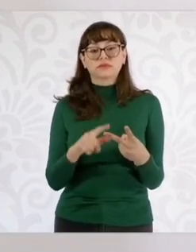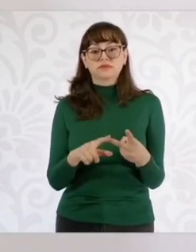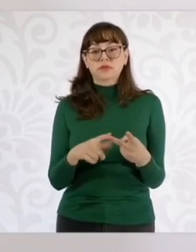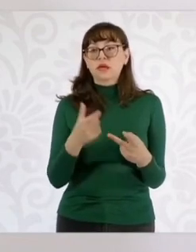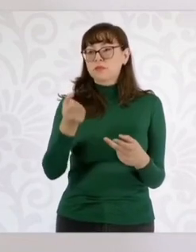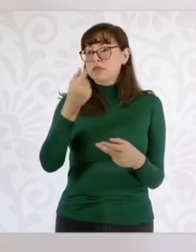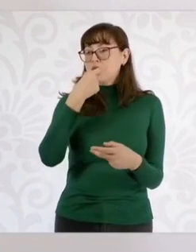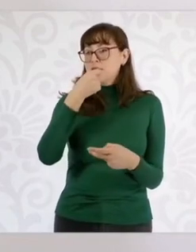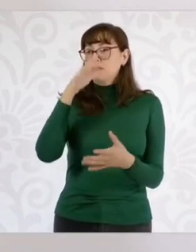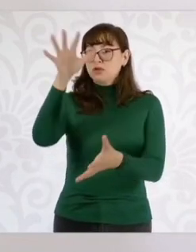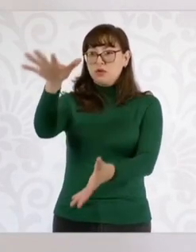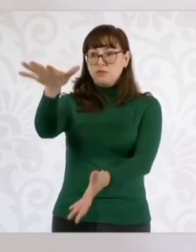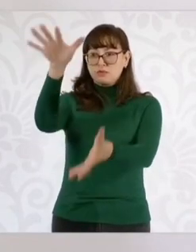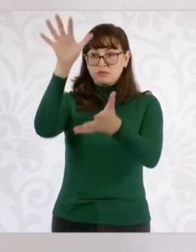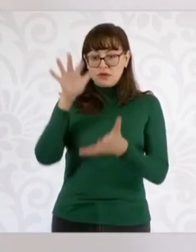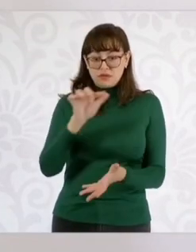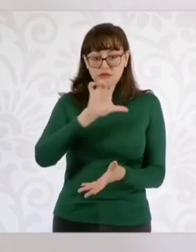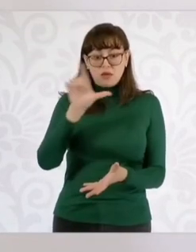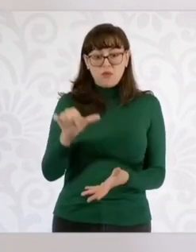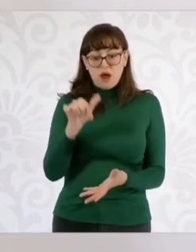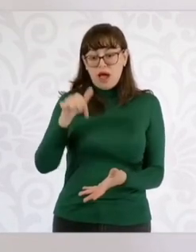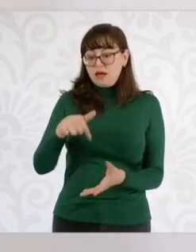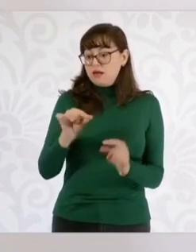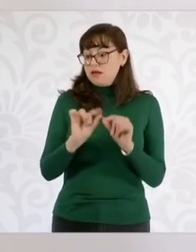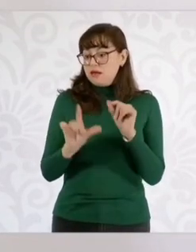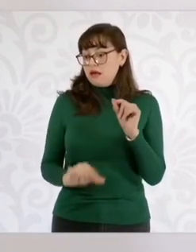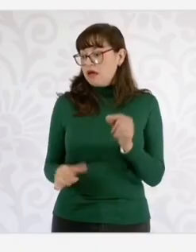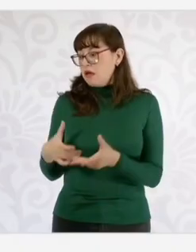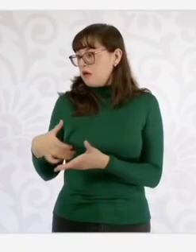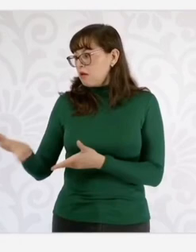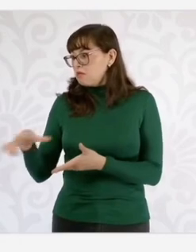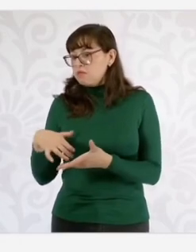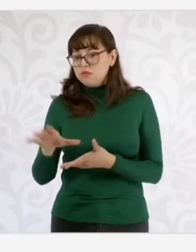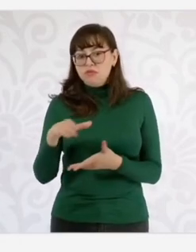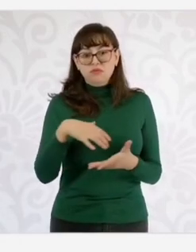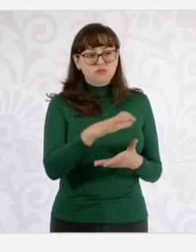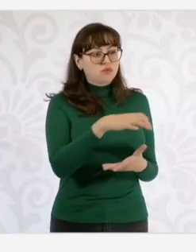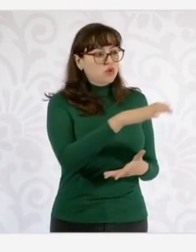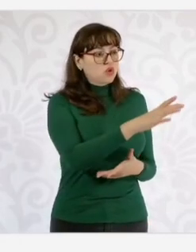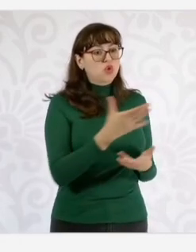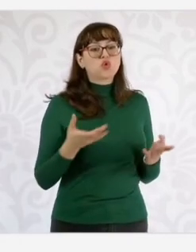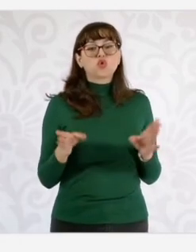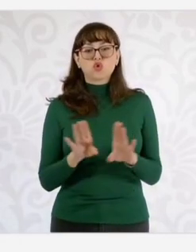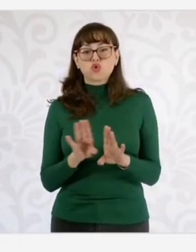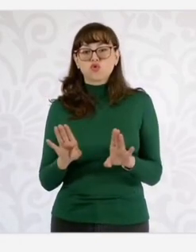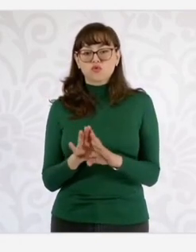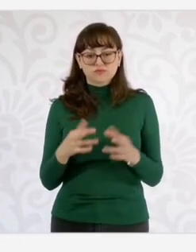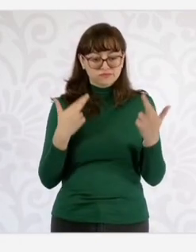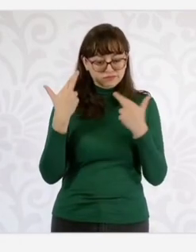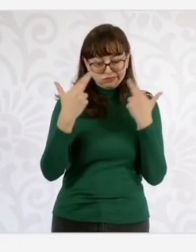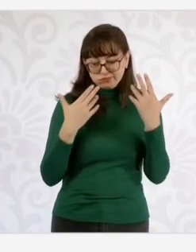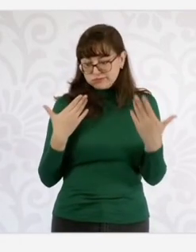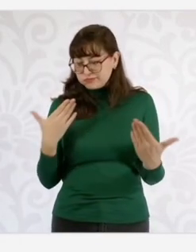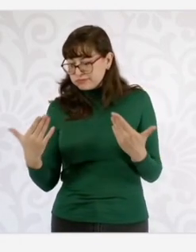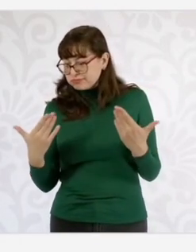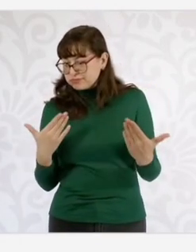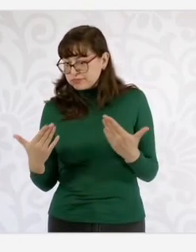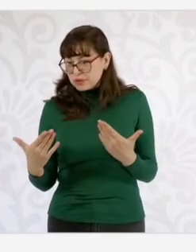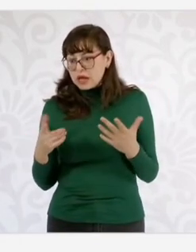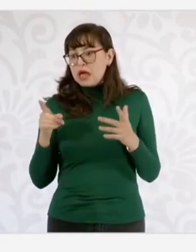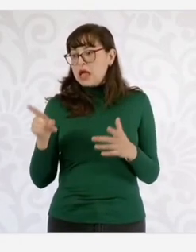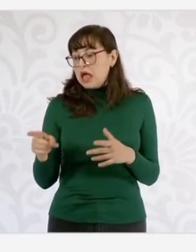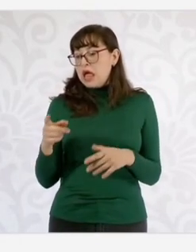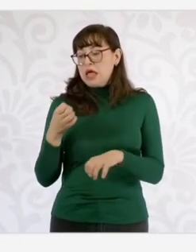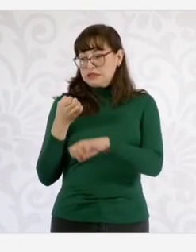entregar los medicamentos de manera más eficiente, haciendo el análisis costo-beneficio por cada una de las claves sobre las diferencias para entrega directa en